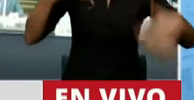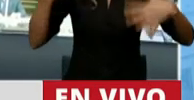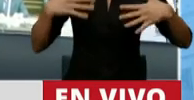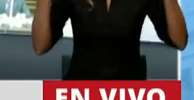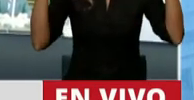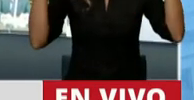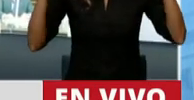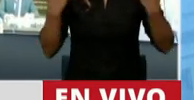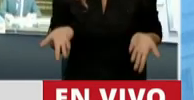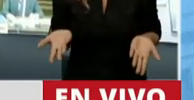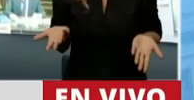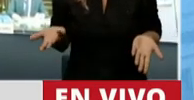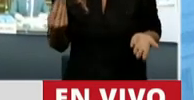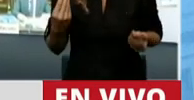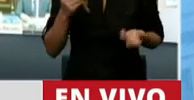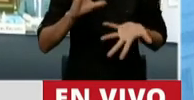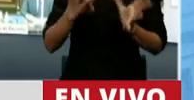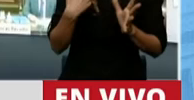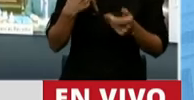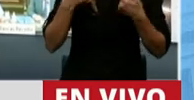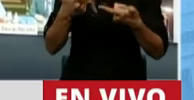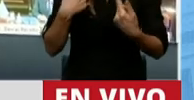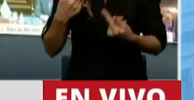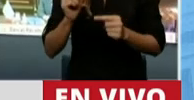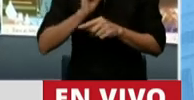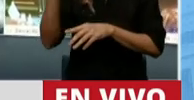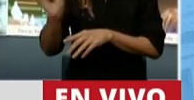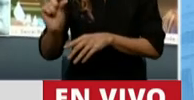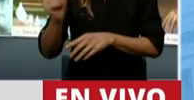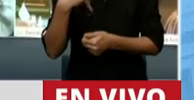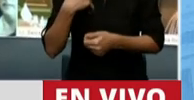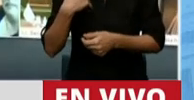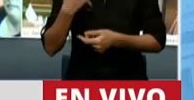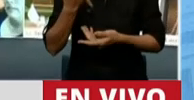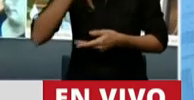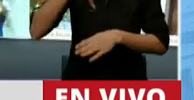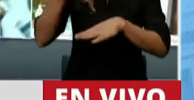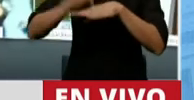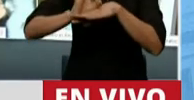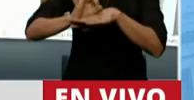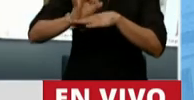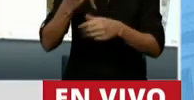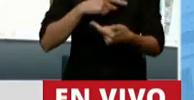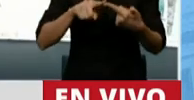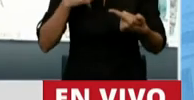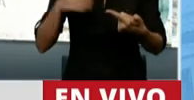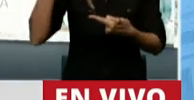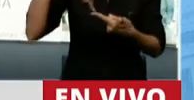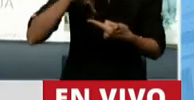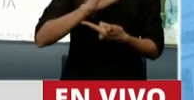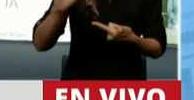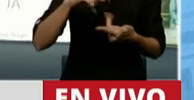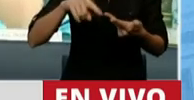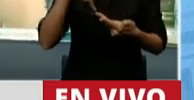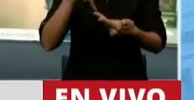laboral, a lo financiero para que se le den créditos a tasa cero, en cuanto a lo tributario y lo fiscal fundamentalmente